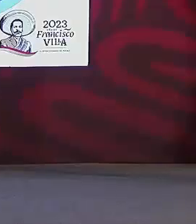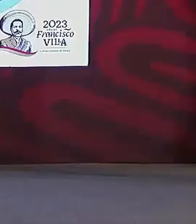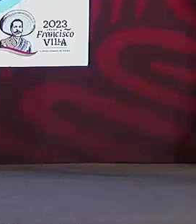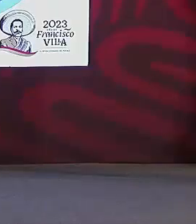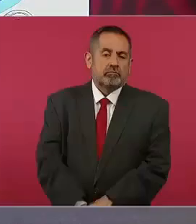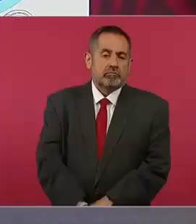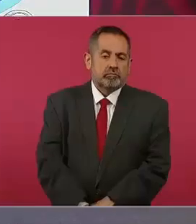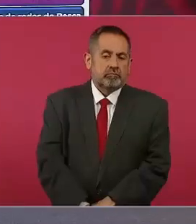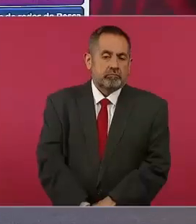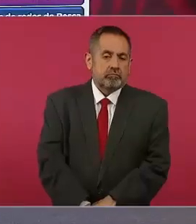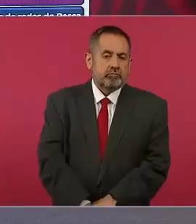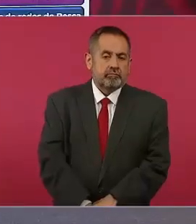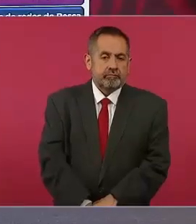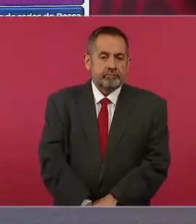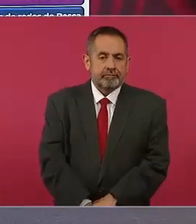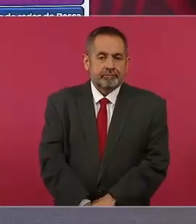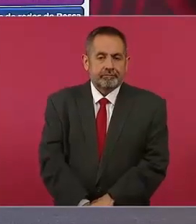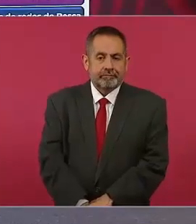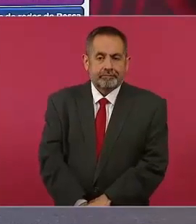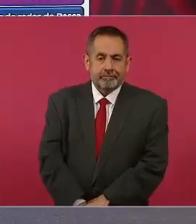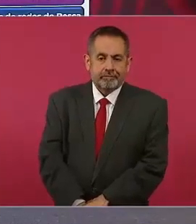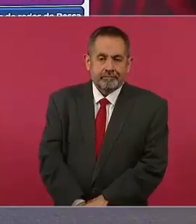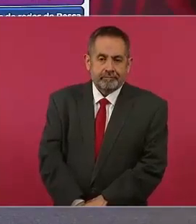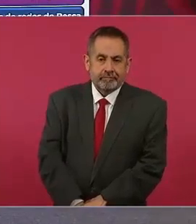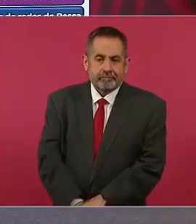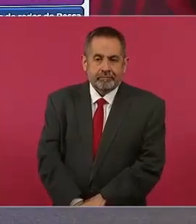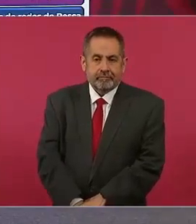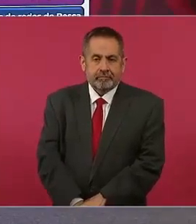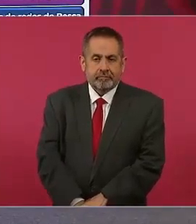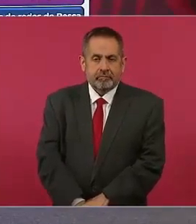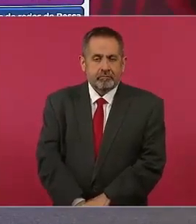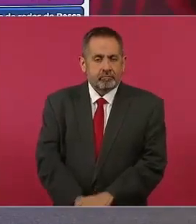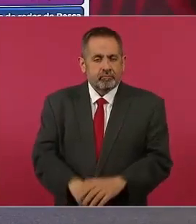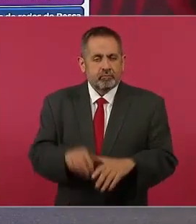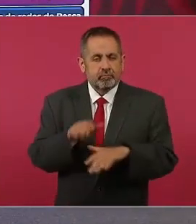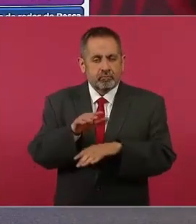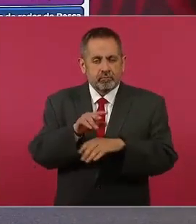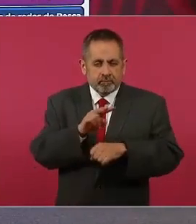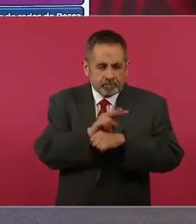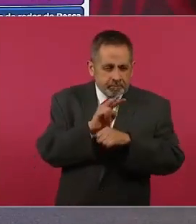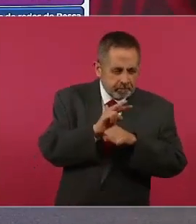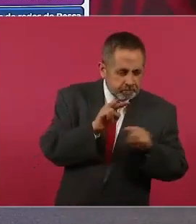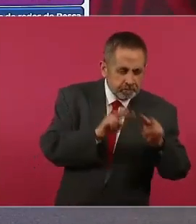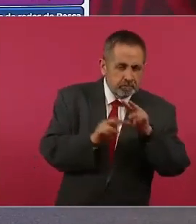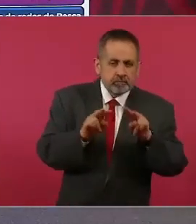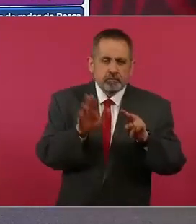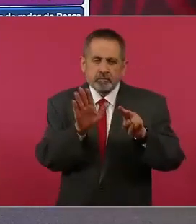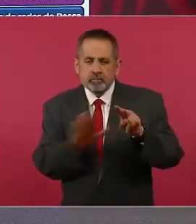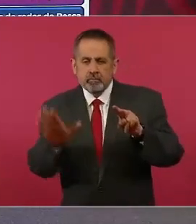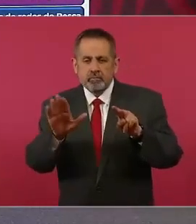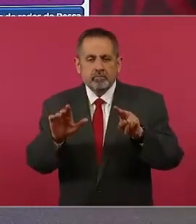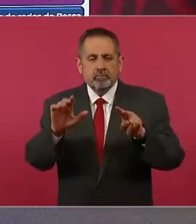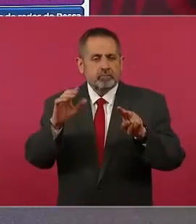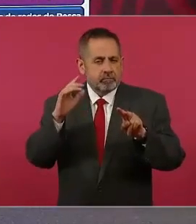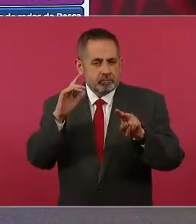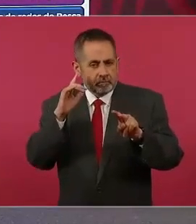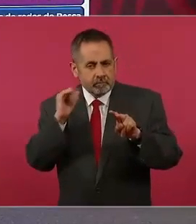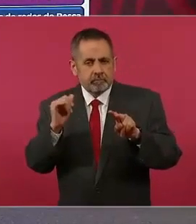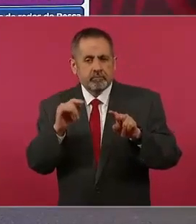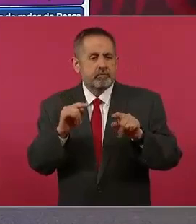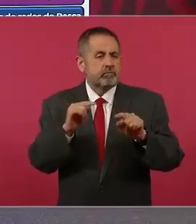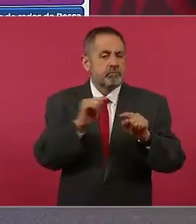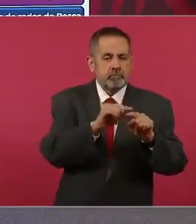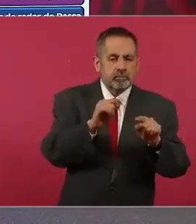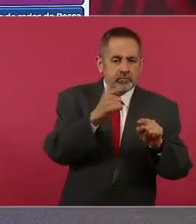En cuanto a la vigilancia del Alto Golfo de California y el Golfo de México en la